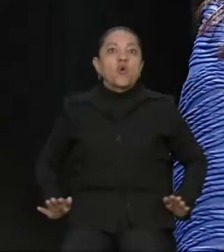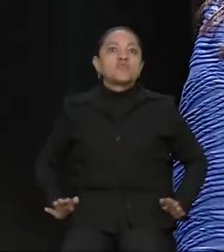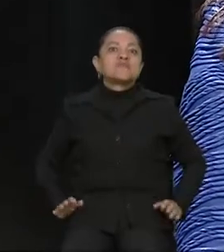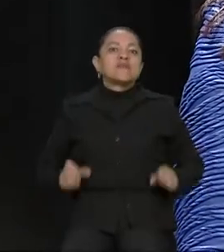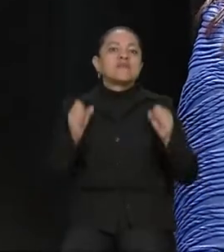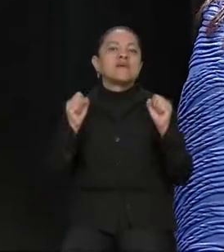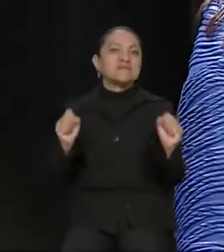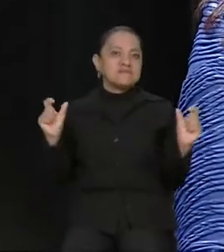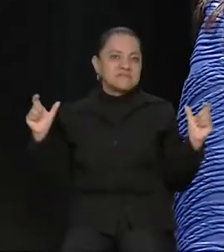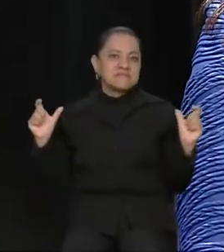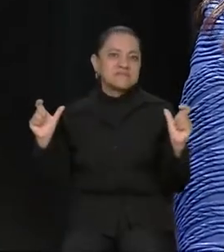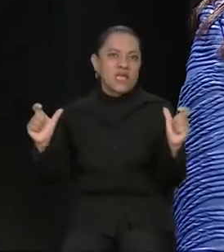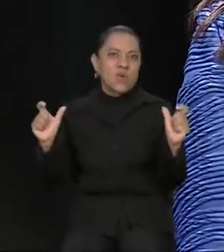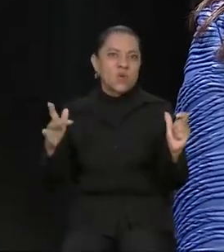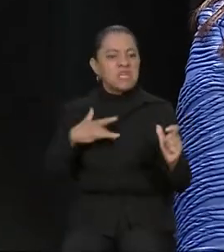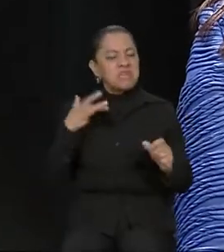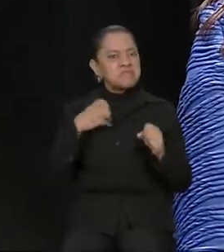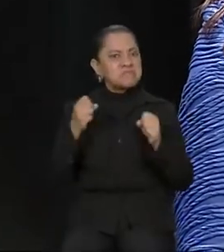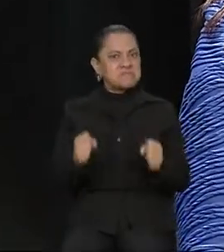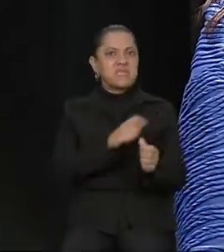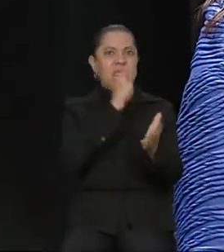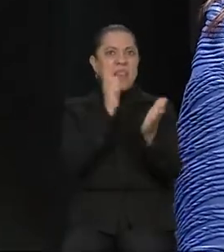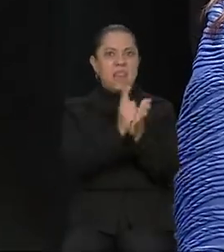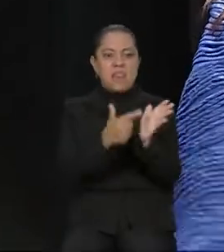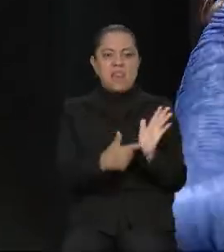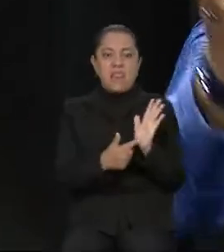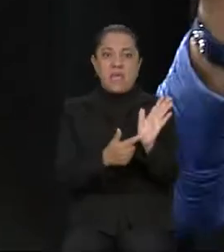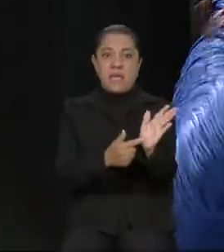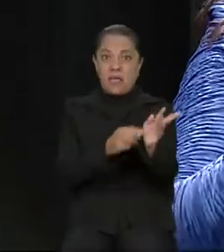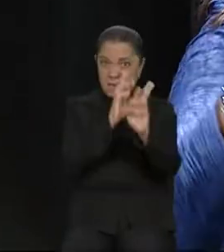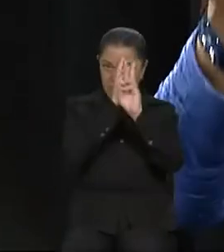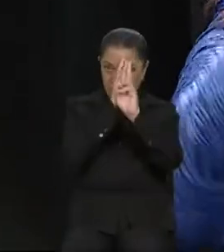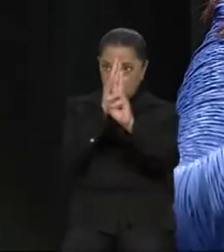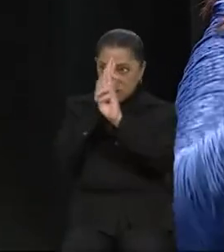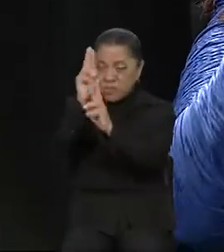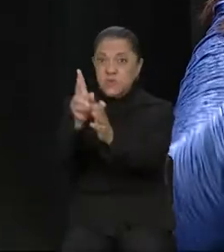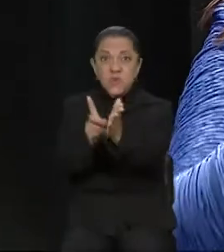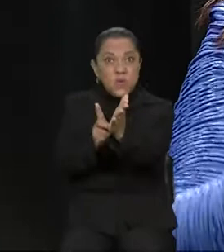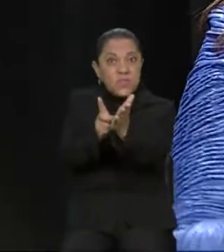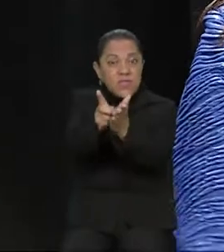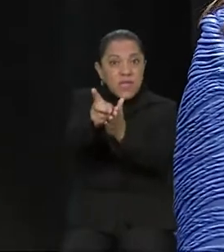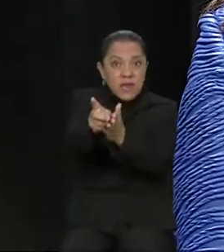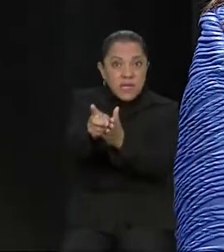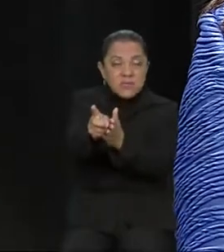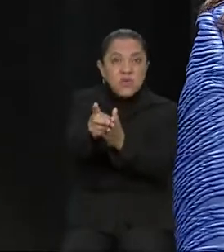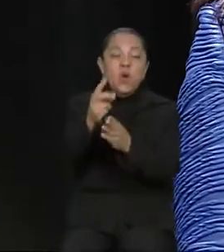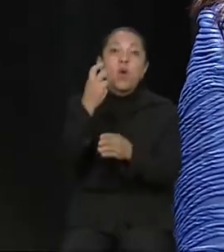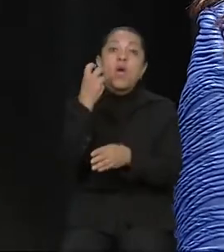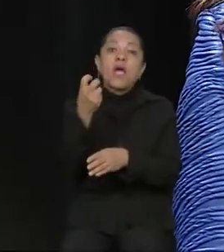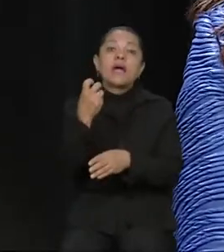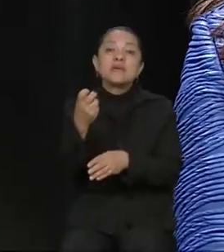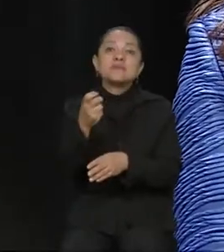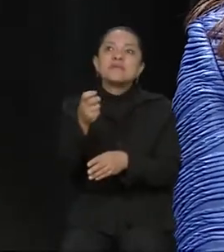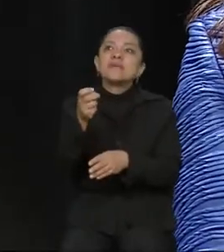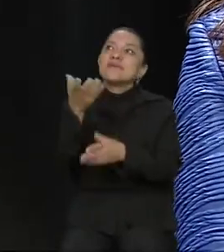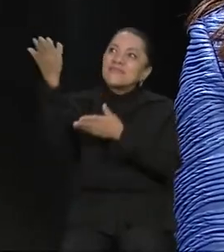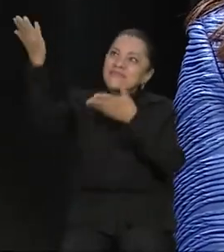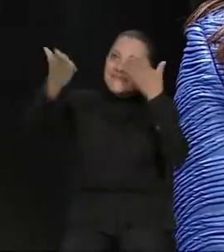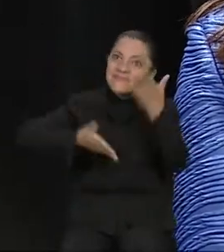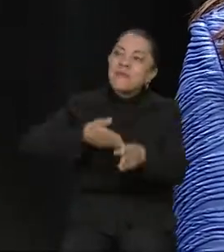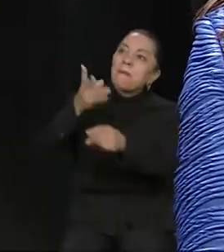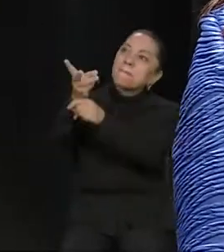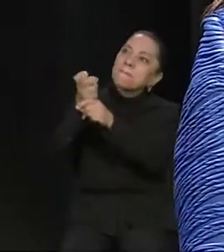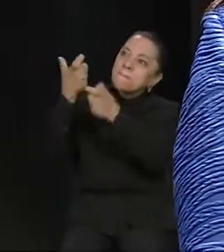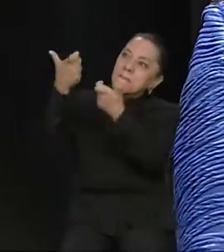certeza jurídica, de respeto al Estado de Derecho para de esa manera atraer inversiones. Lamentablemente,